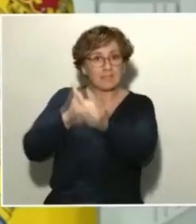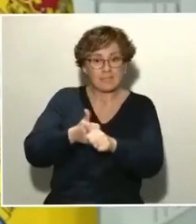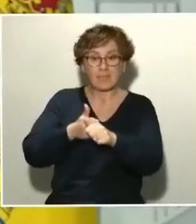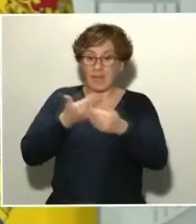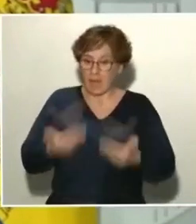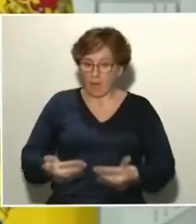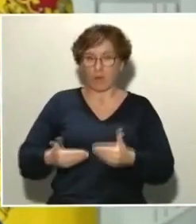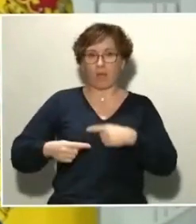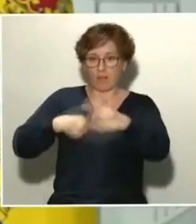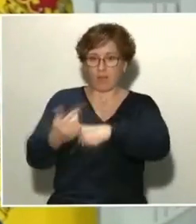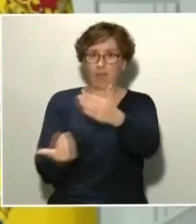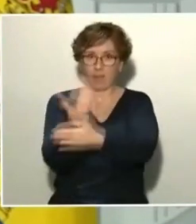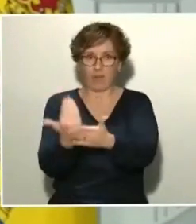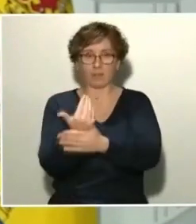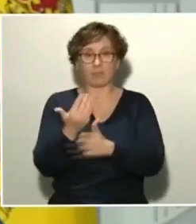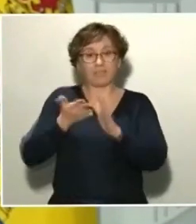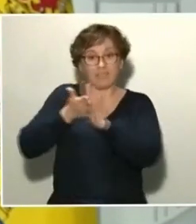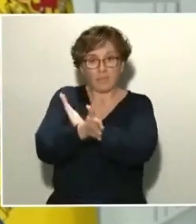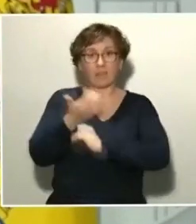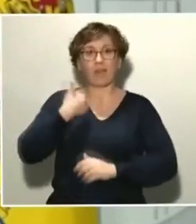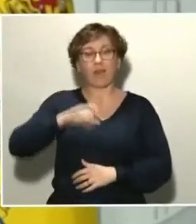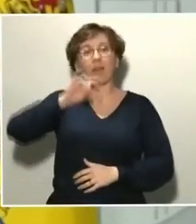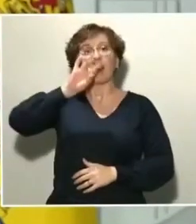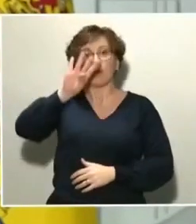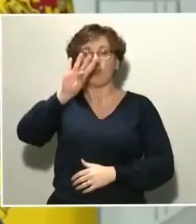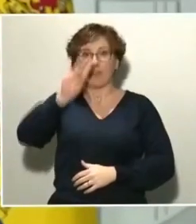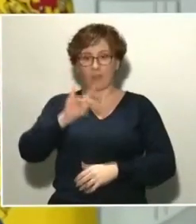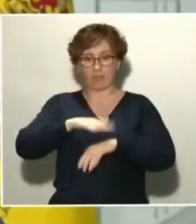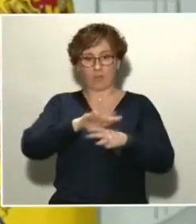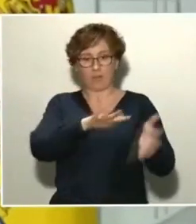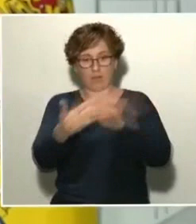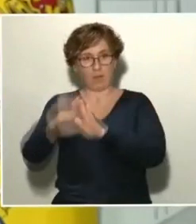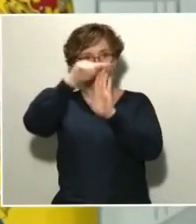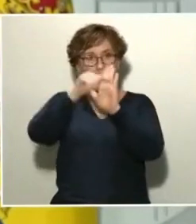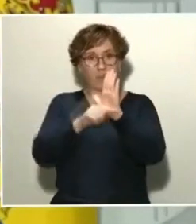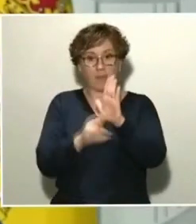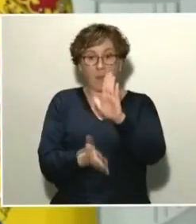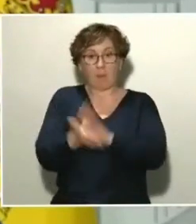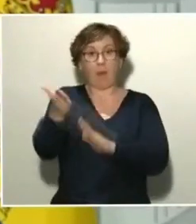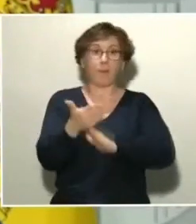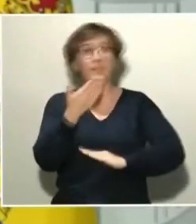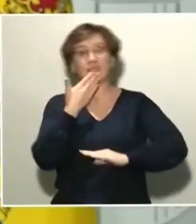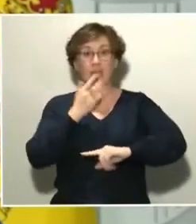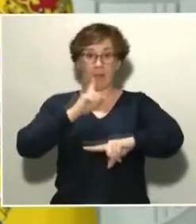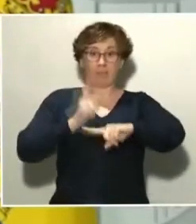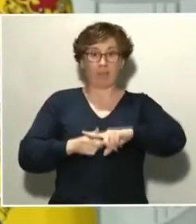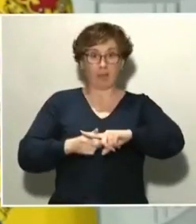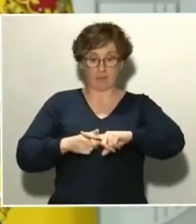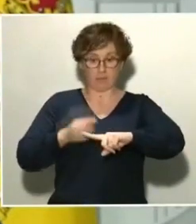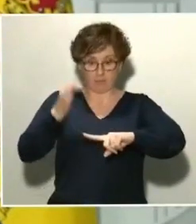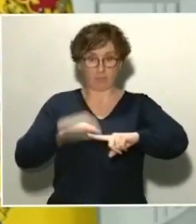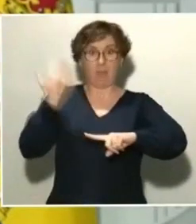coronavirus con 5.500 camas en las dependencias del recinto de IFEMA, que contará también con atención de cuidados intensivos.